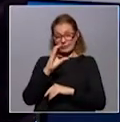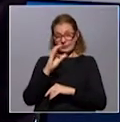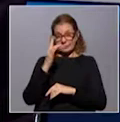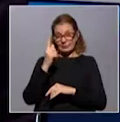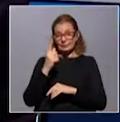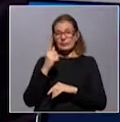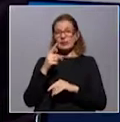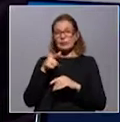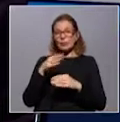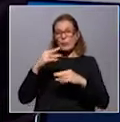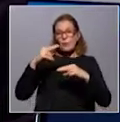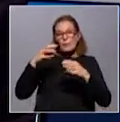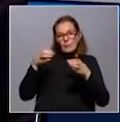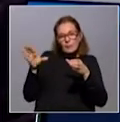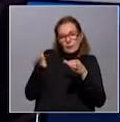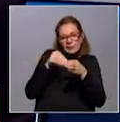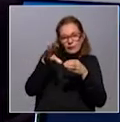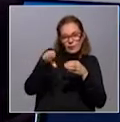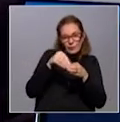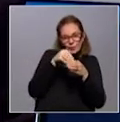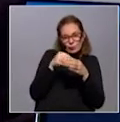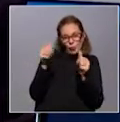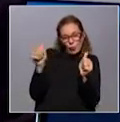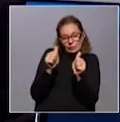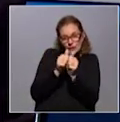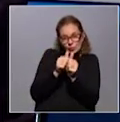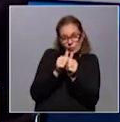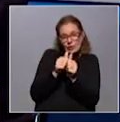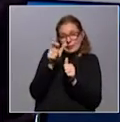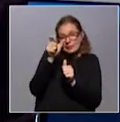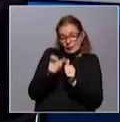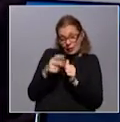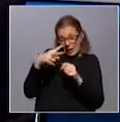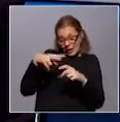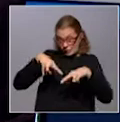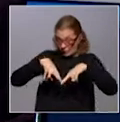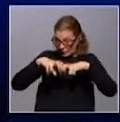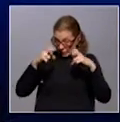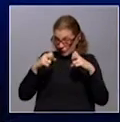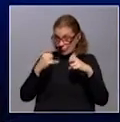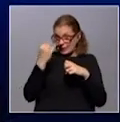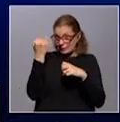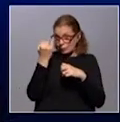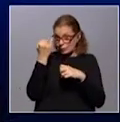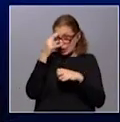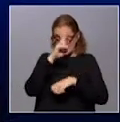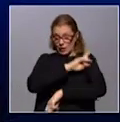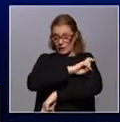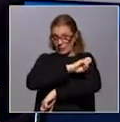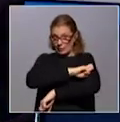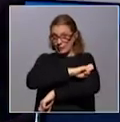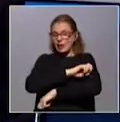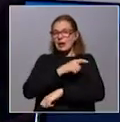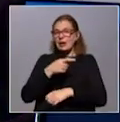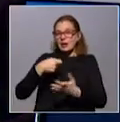plataforma donde se están juntando los investigadores, la industria farmacéutica, los